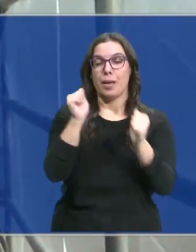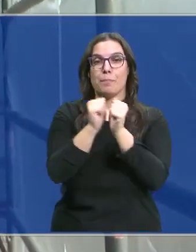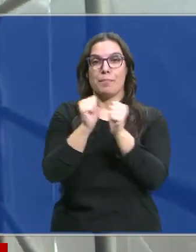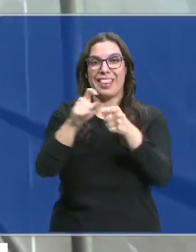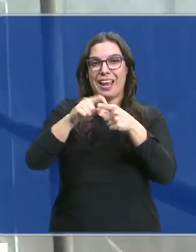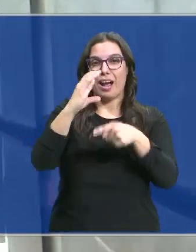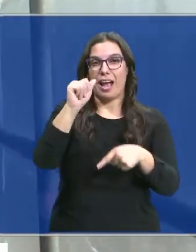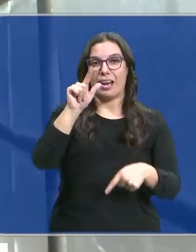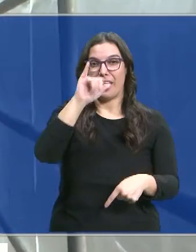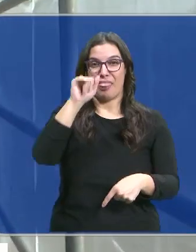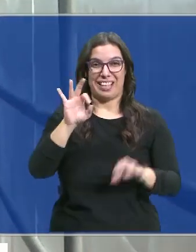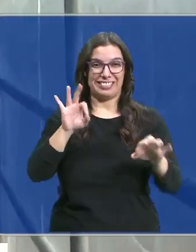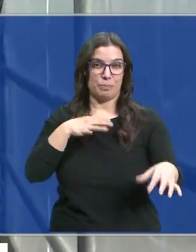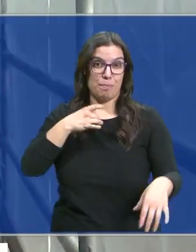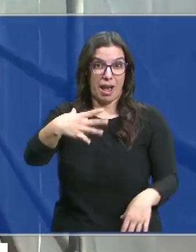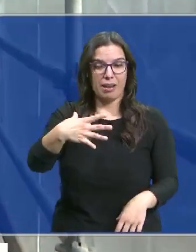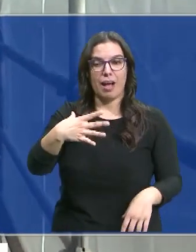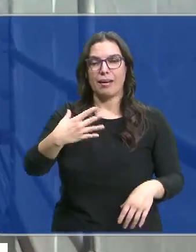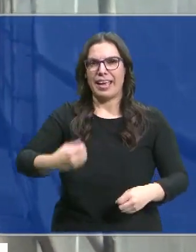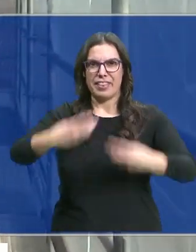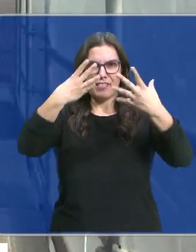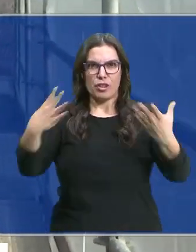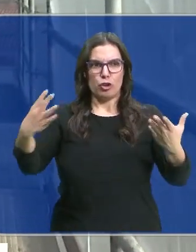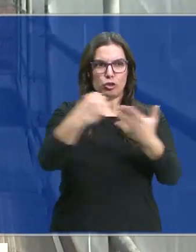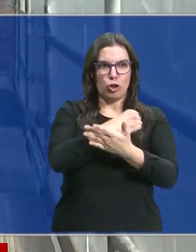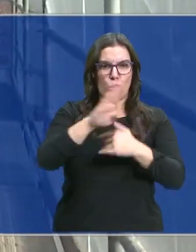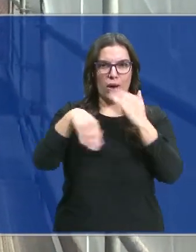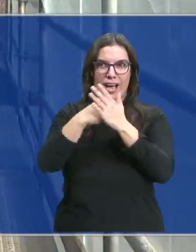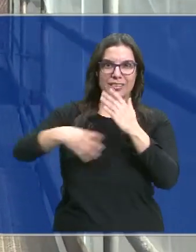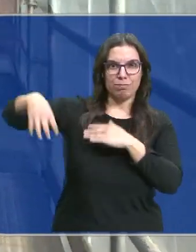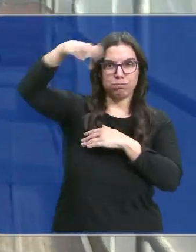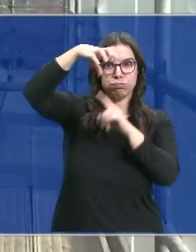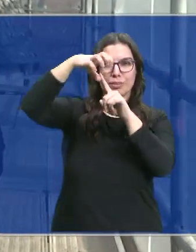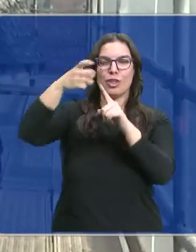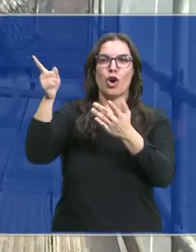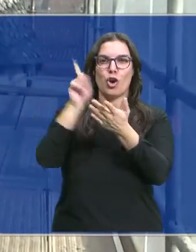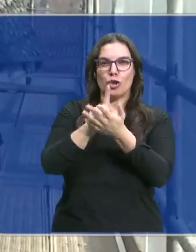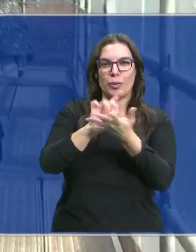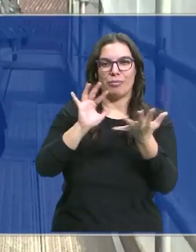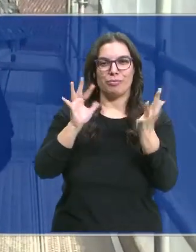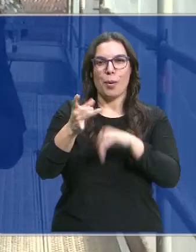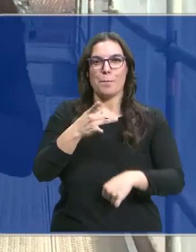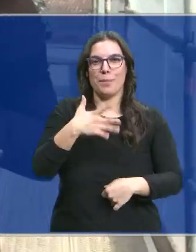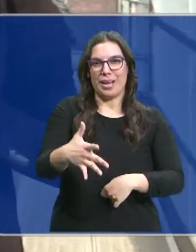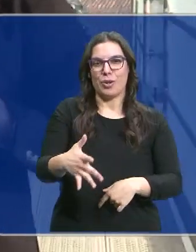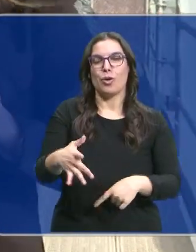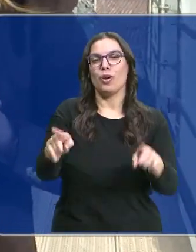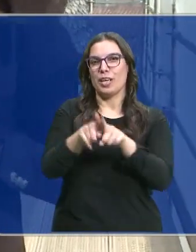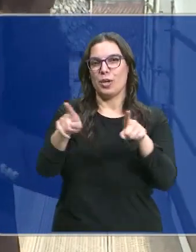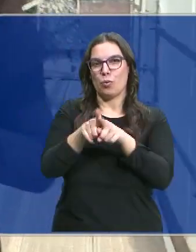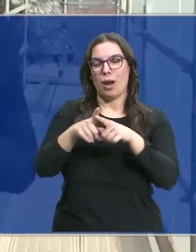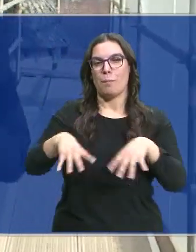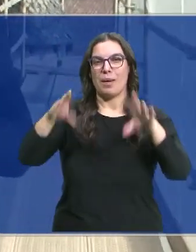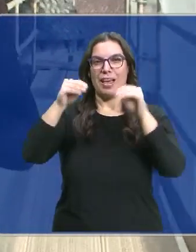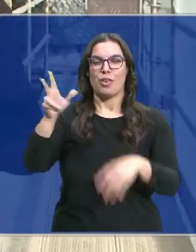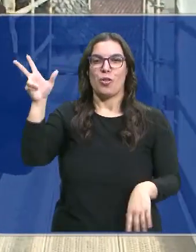caliza a lo largo de todo este edificio, Botines, hasta coronarla, volverá a ser de color blanco como el gran palacio de